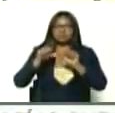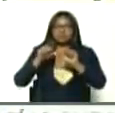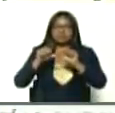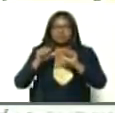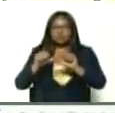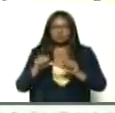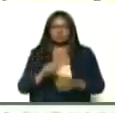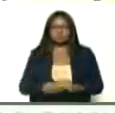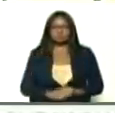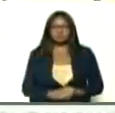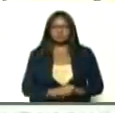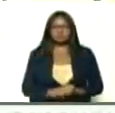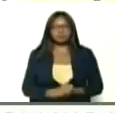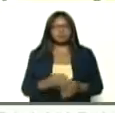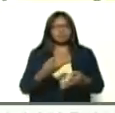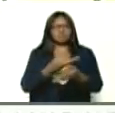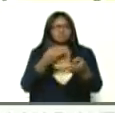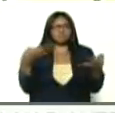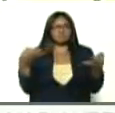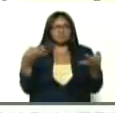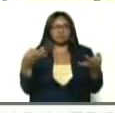perfecta,